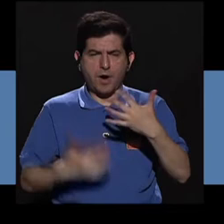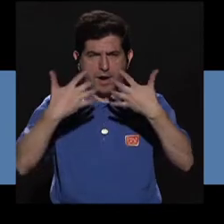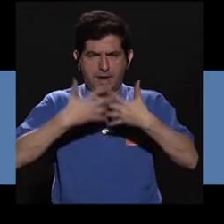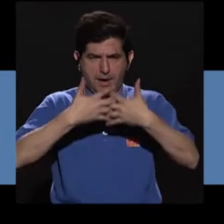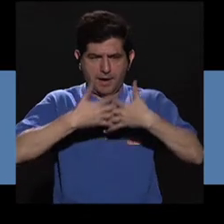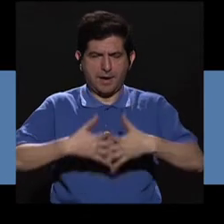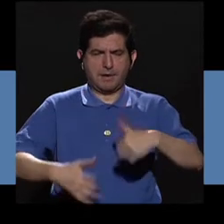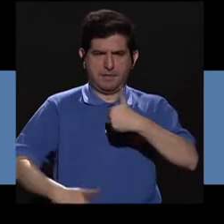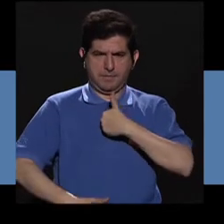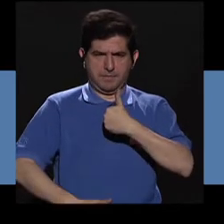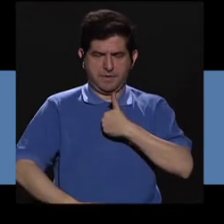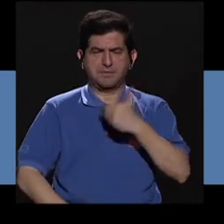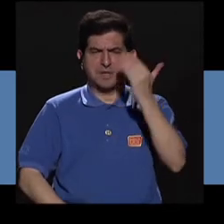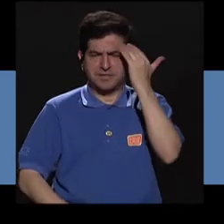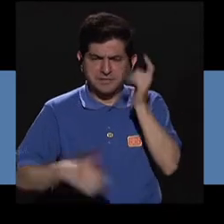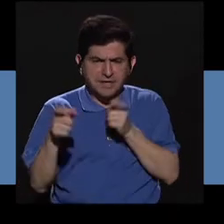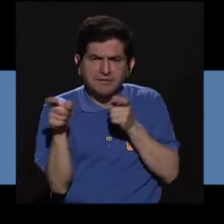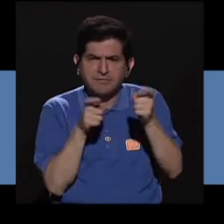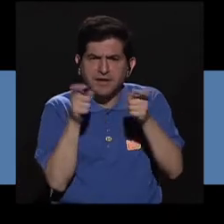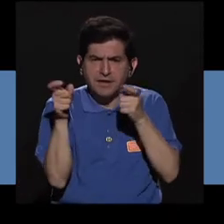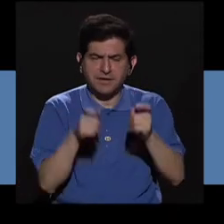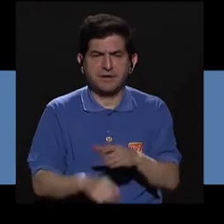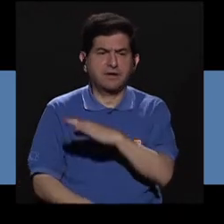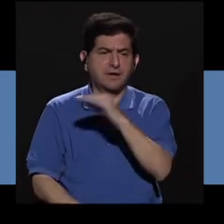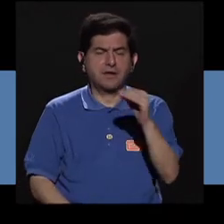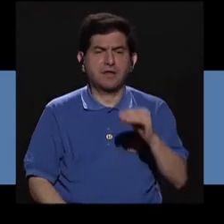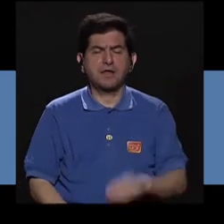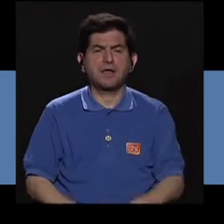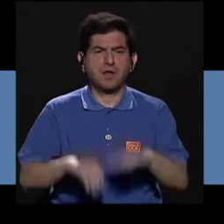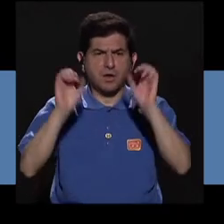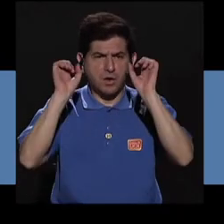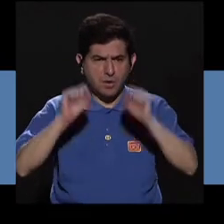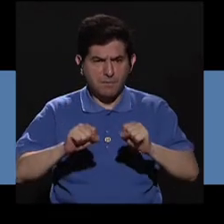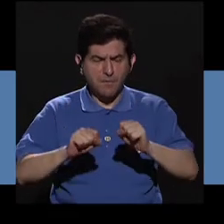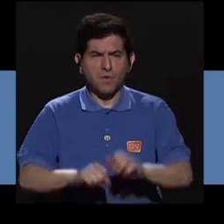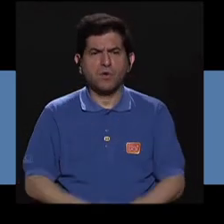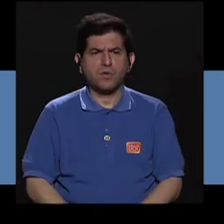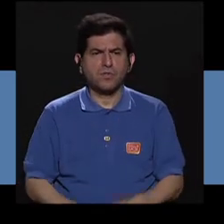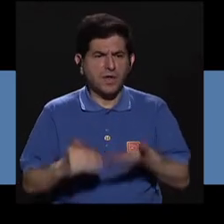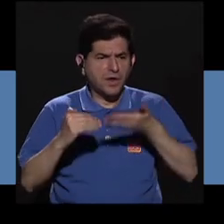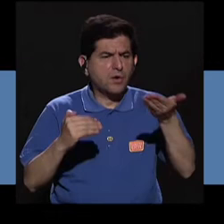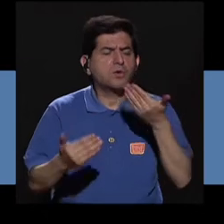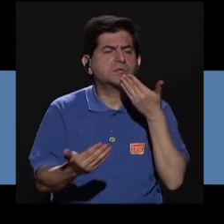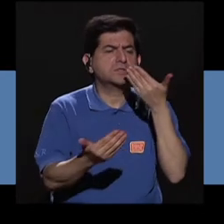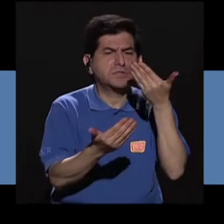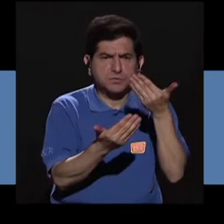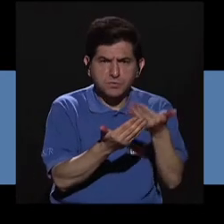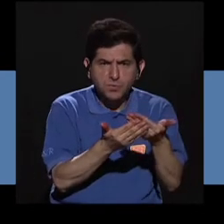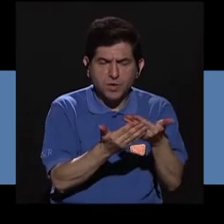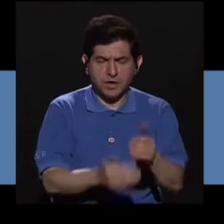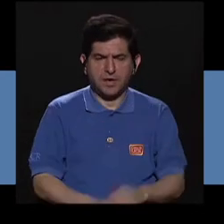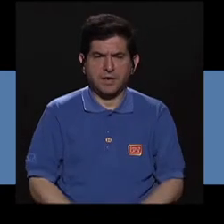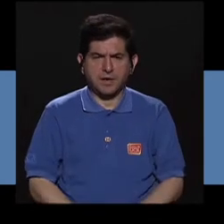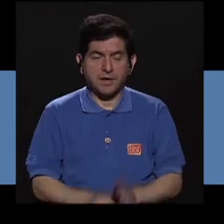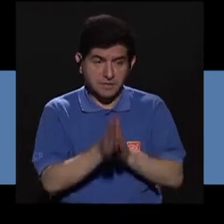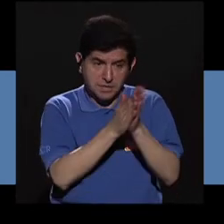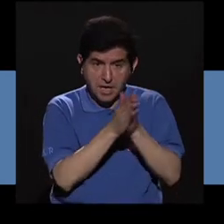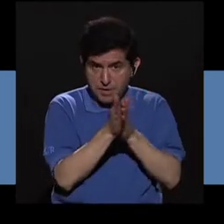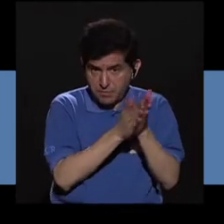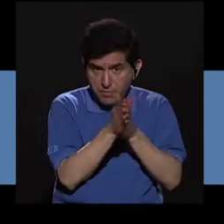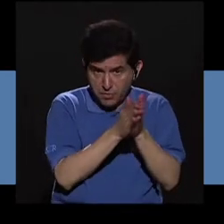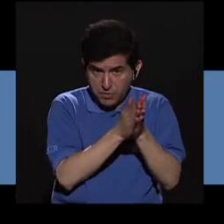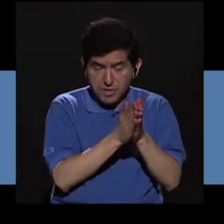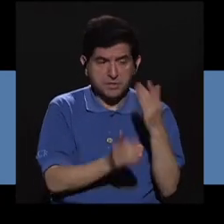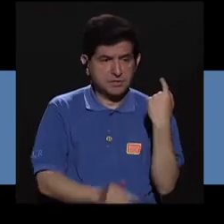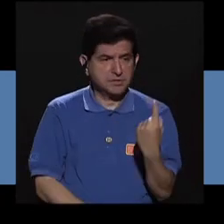ayuda a mí como mujer emprendedora a saber administrar y saber llevar qué son las cosas buenas,